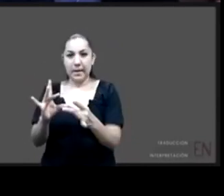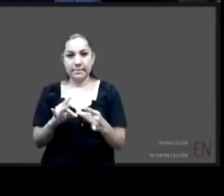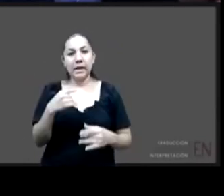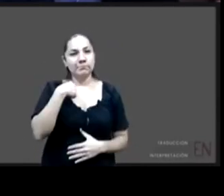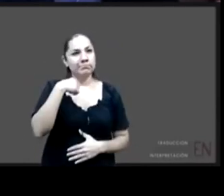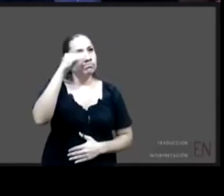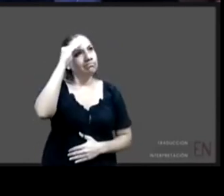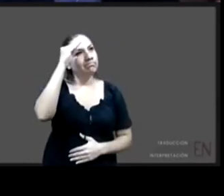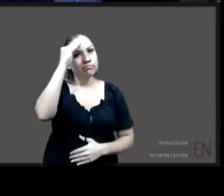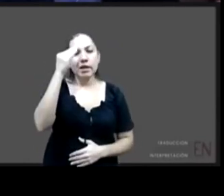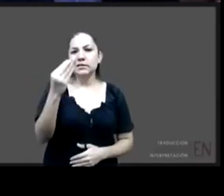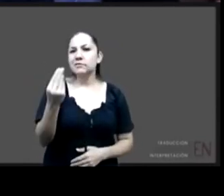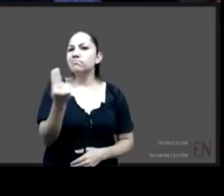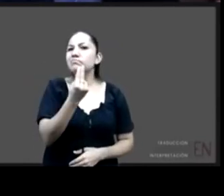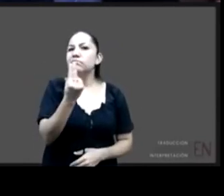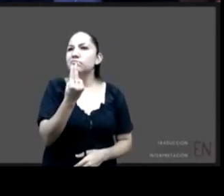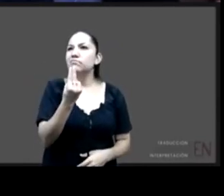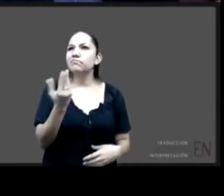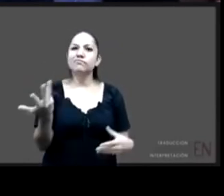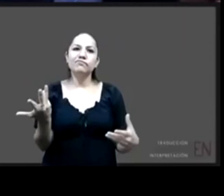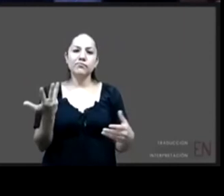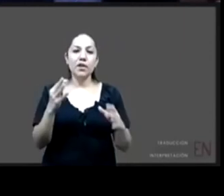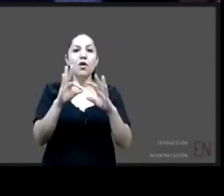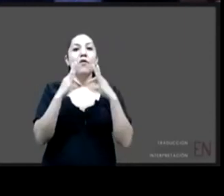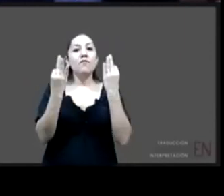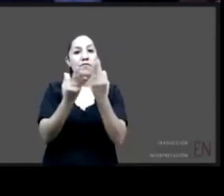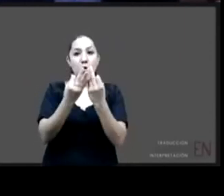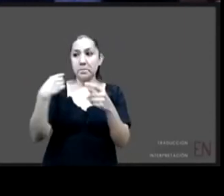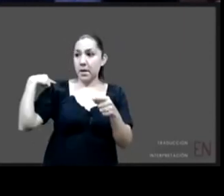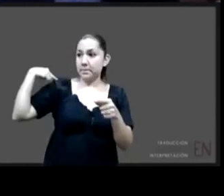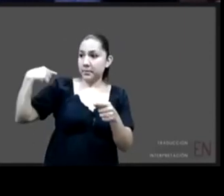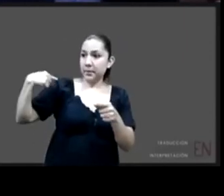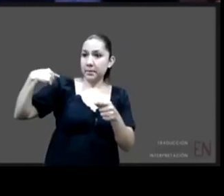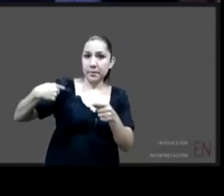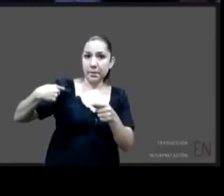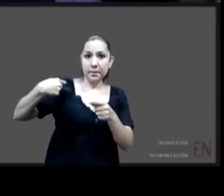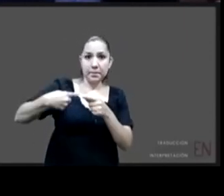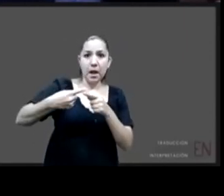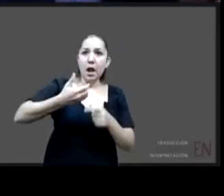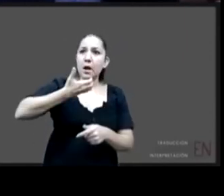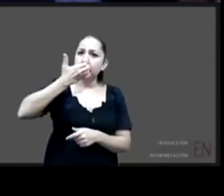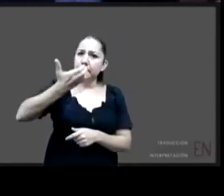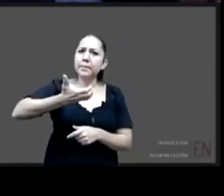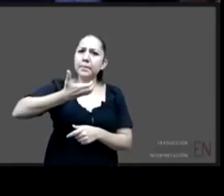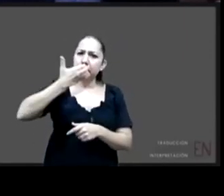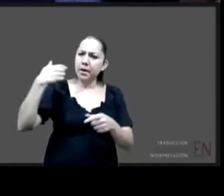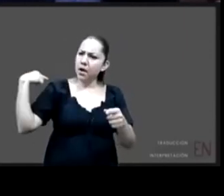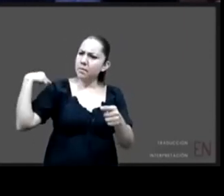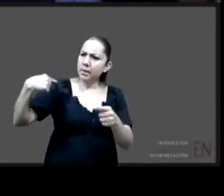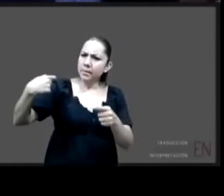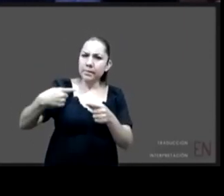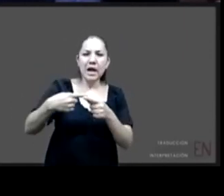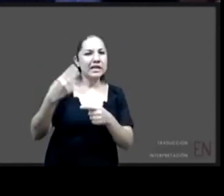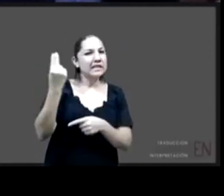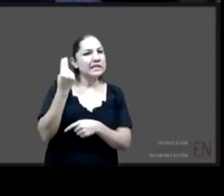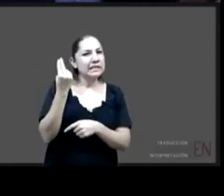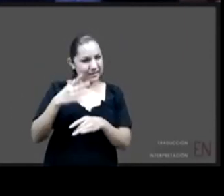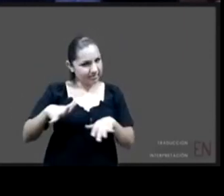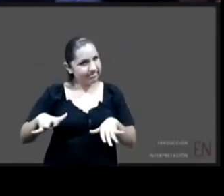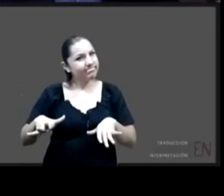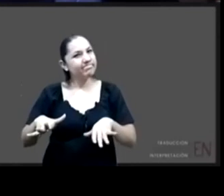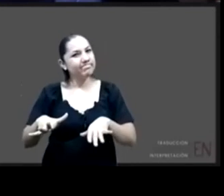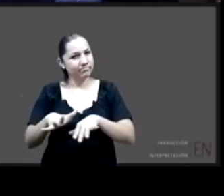deconstruir lo que se ha construido por ejemplo a nivel al menos en adopción de las